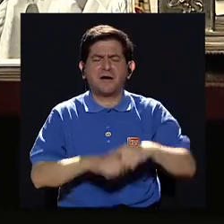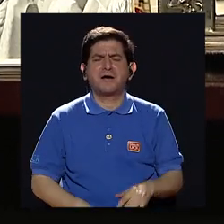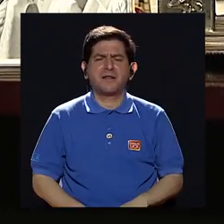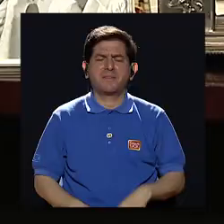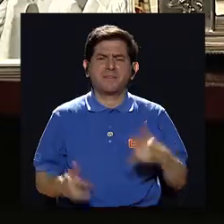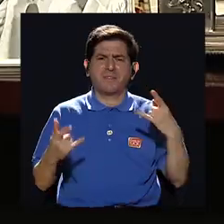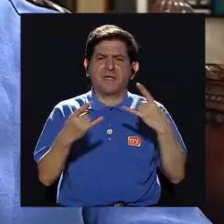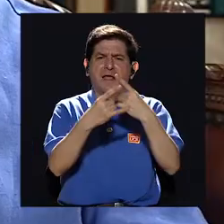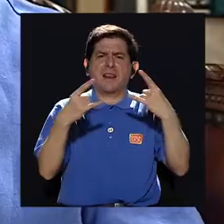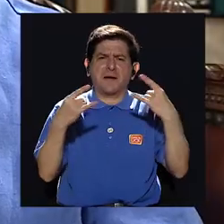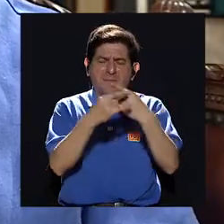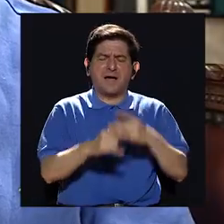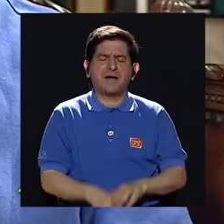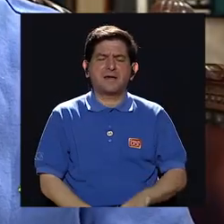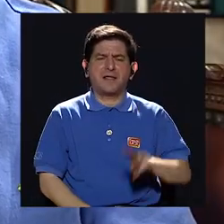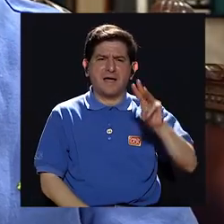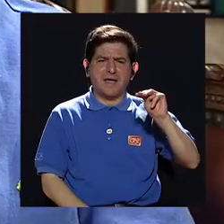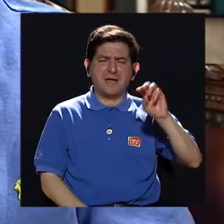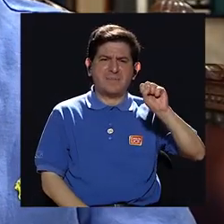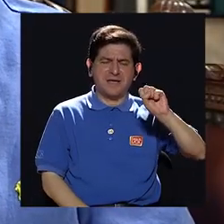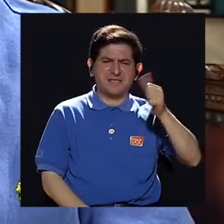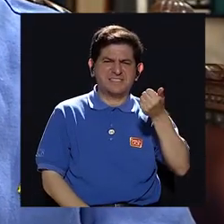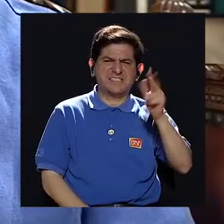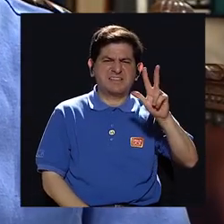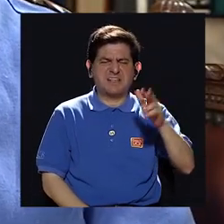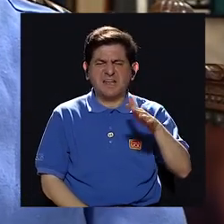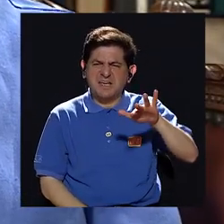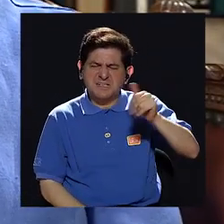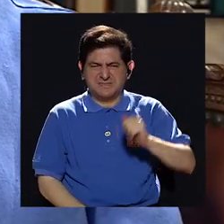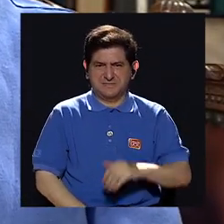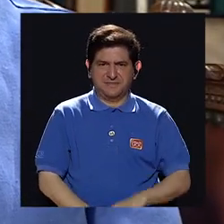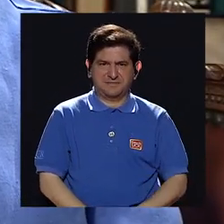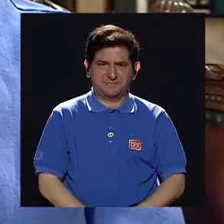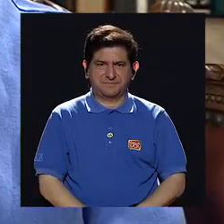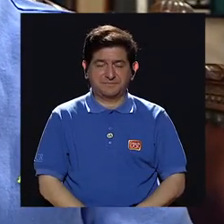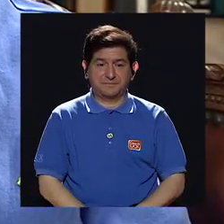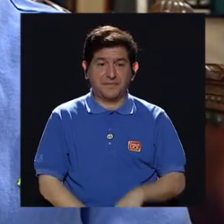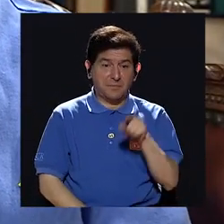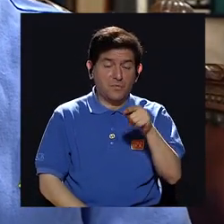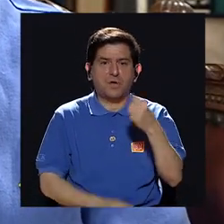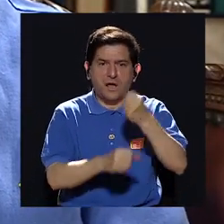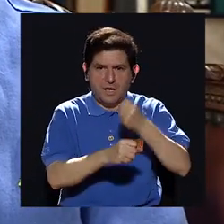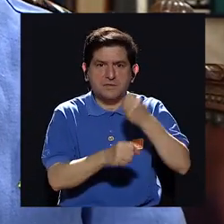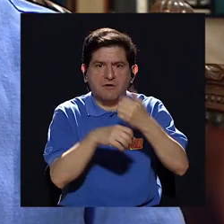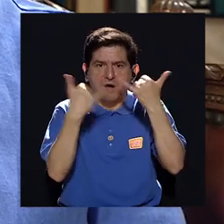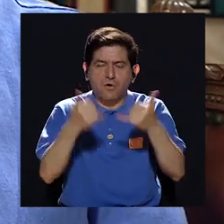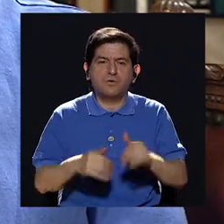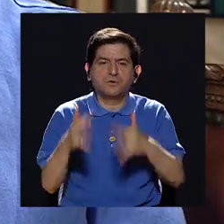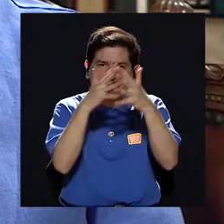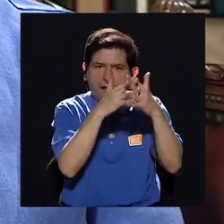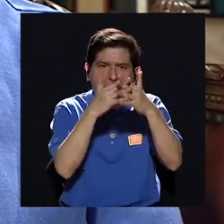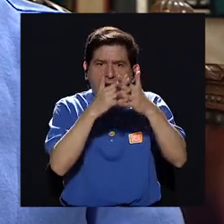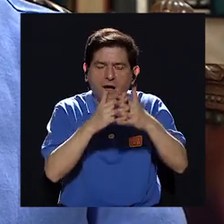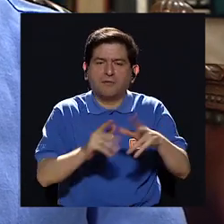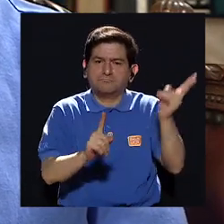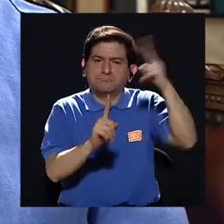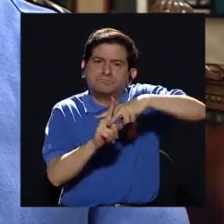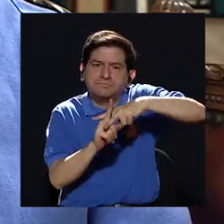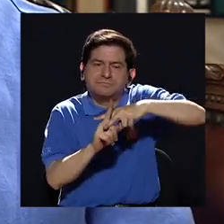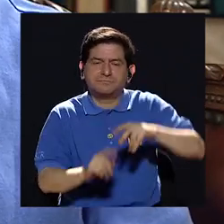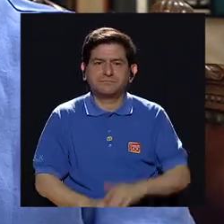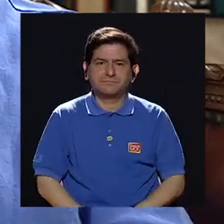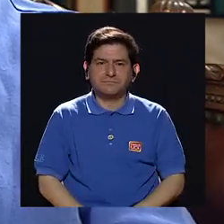Mara Salvatrucha MS-13, algo así, porque están operando allá y